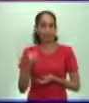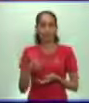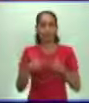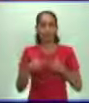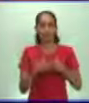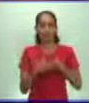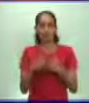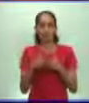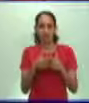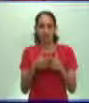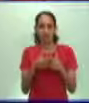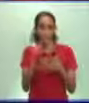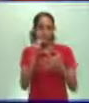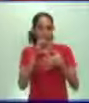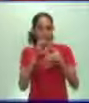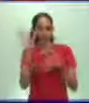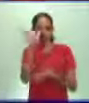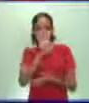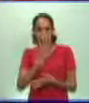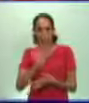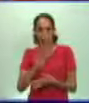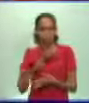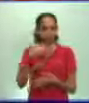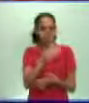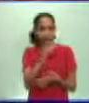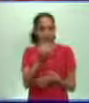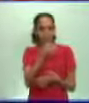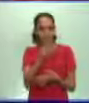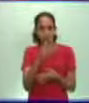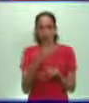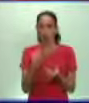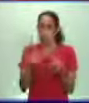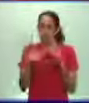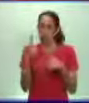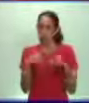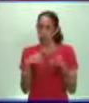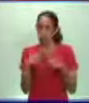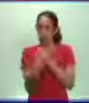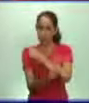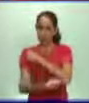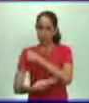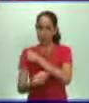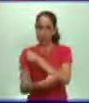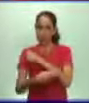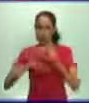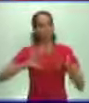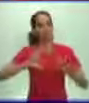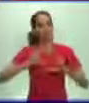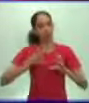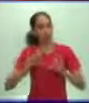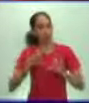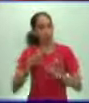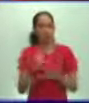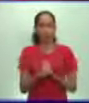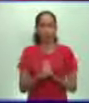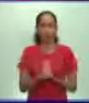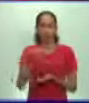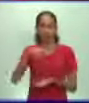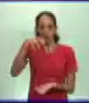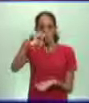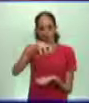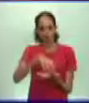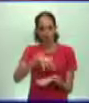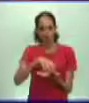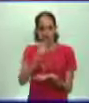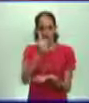geográfico llevado a cabo por algunas potencias que ya se habían formado como nación centralizada de